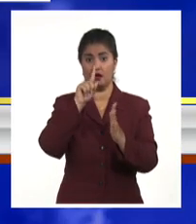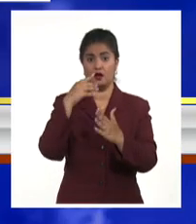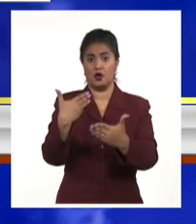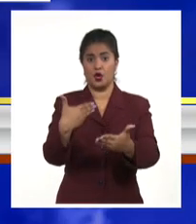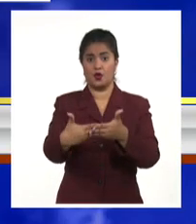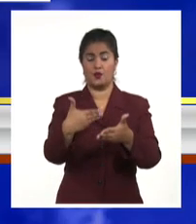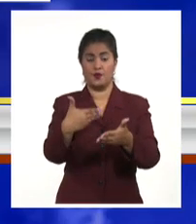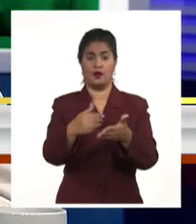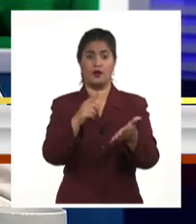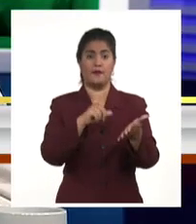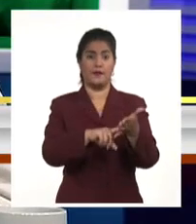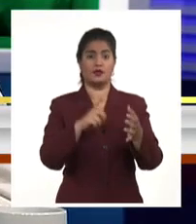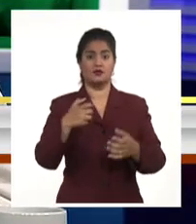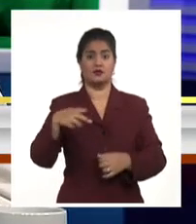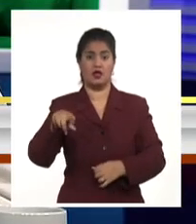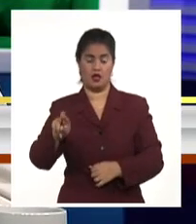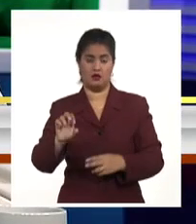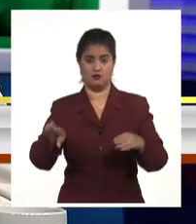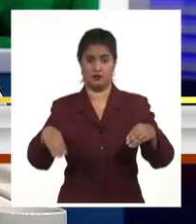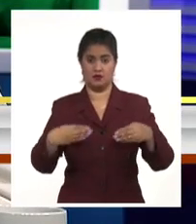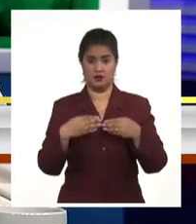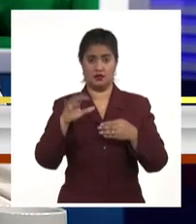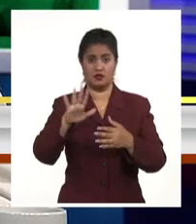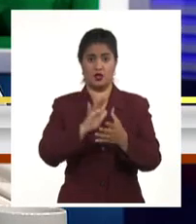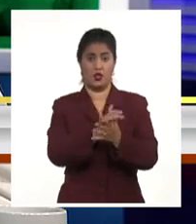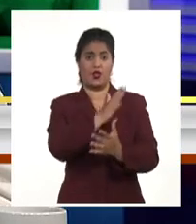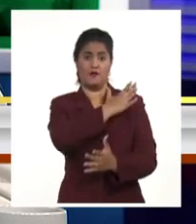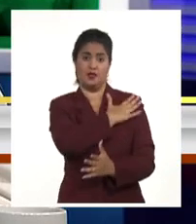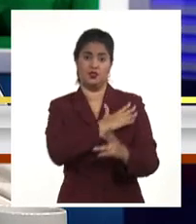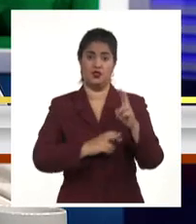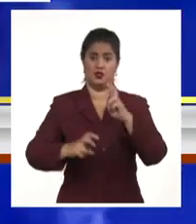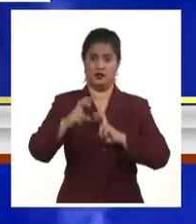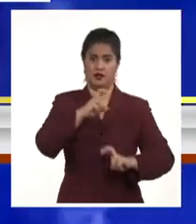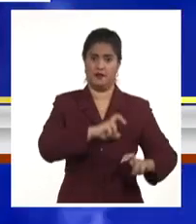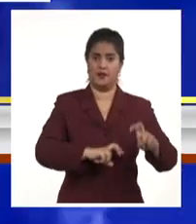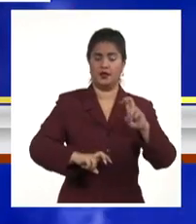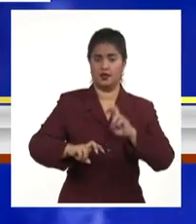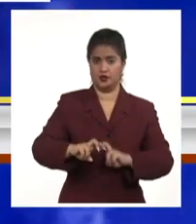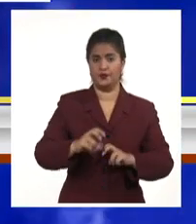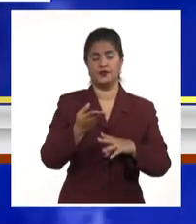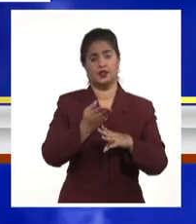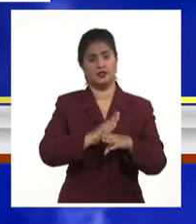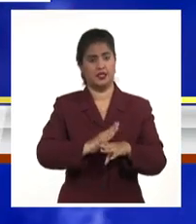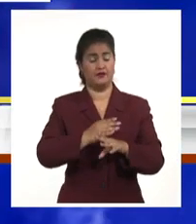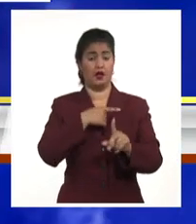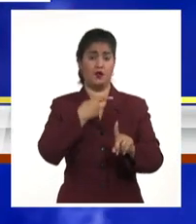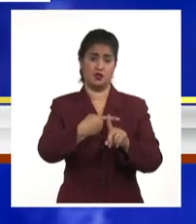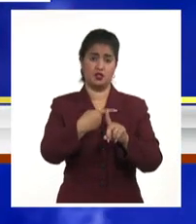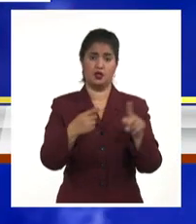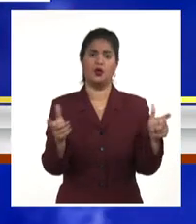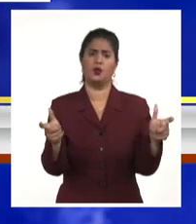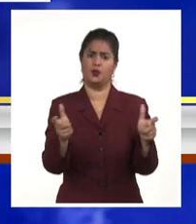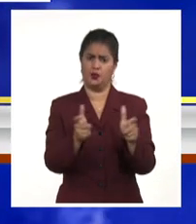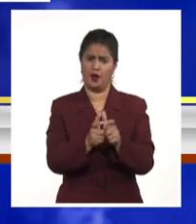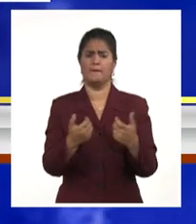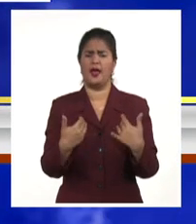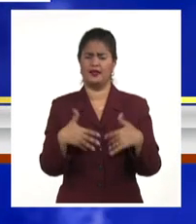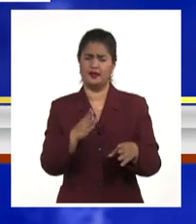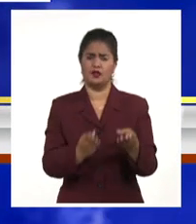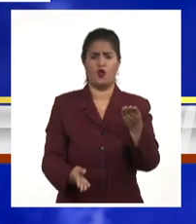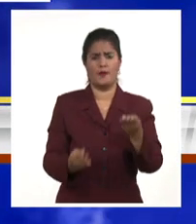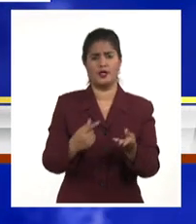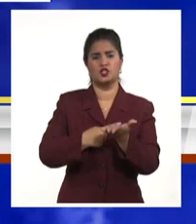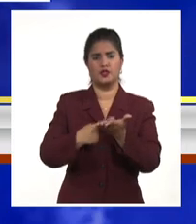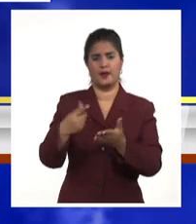concluyó este 5 de marzo, 3.569 resultaron positivas, lo que representa una significativa disminución en comparación con